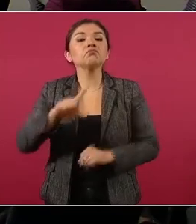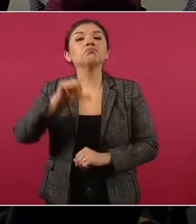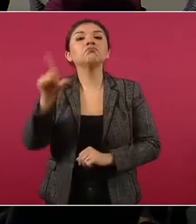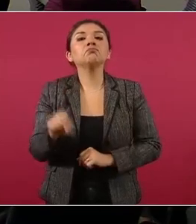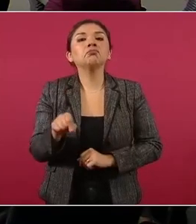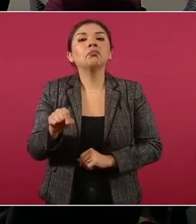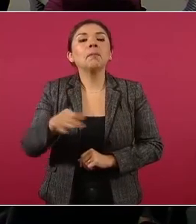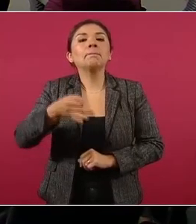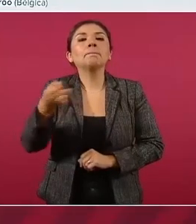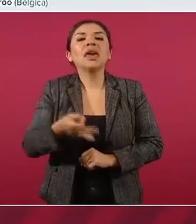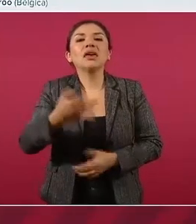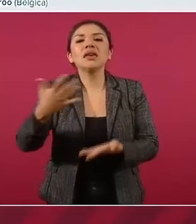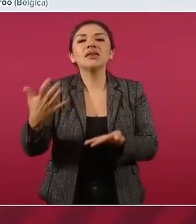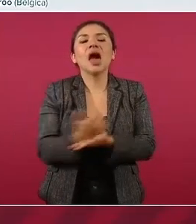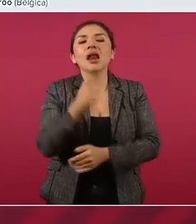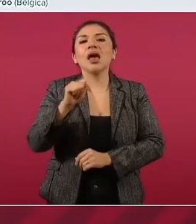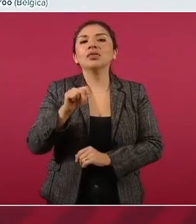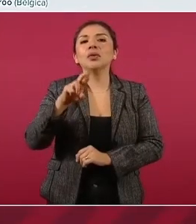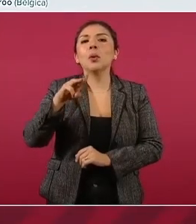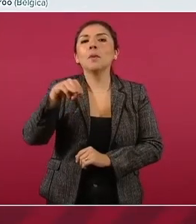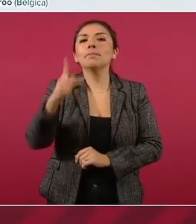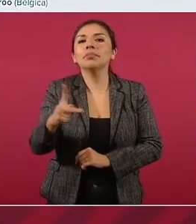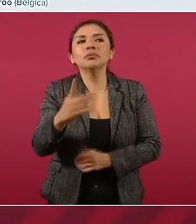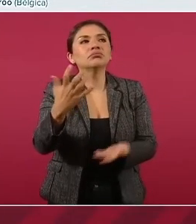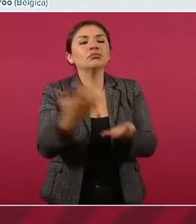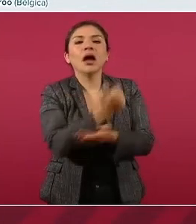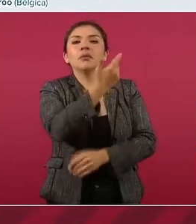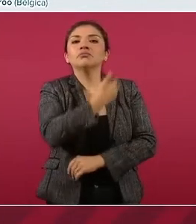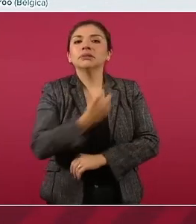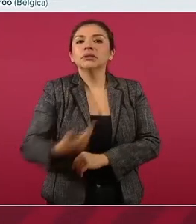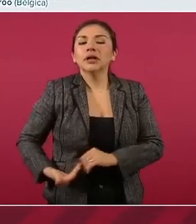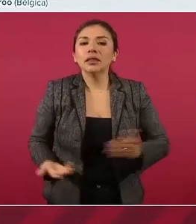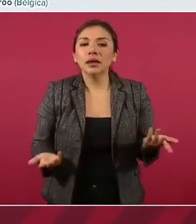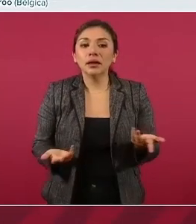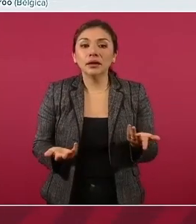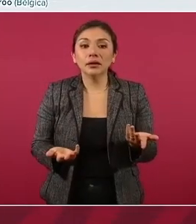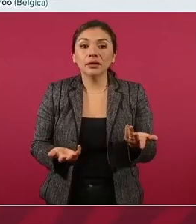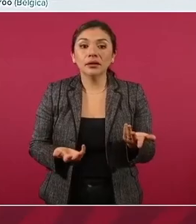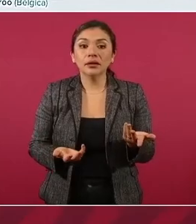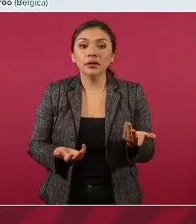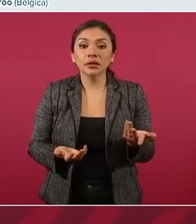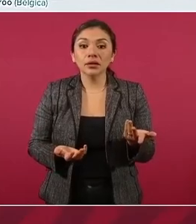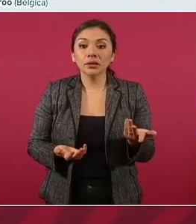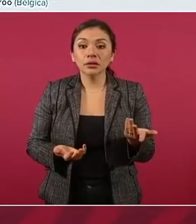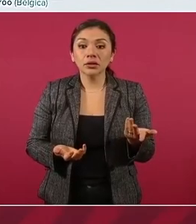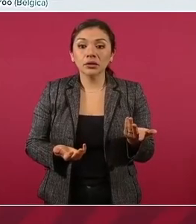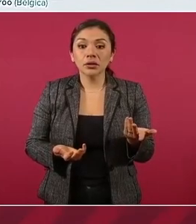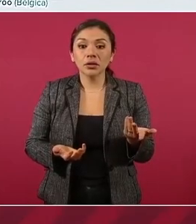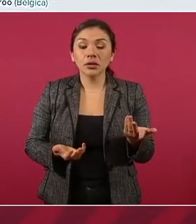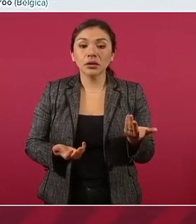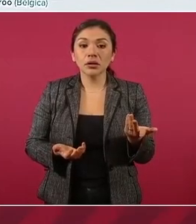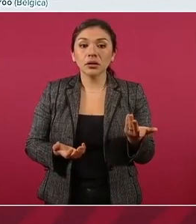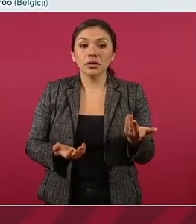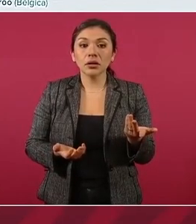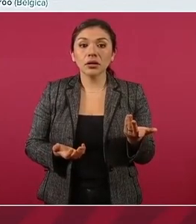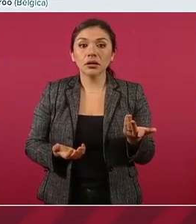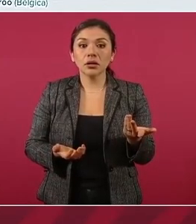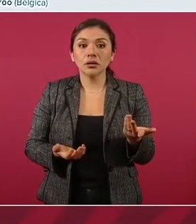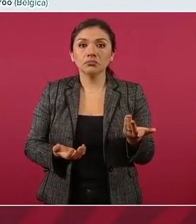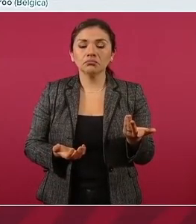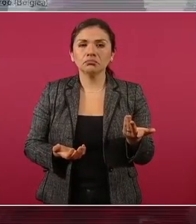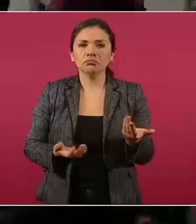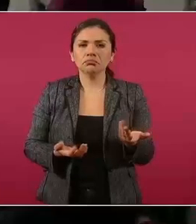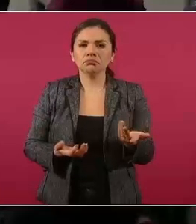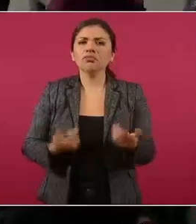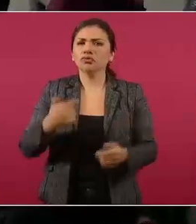Trump y yo salí,